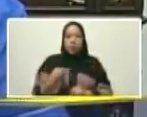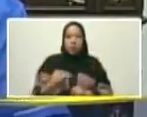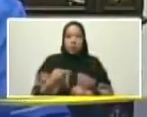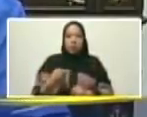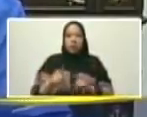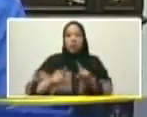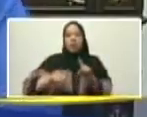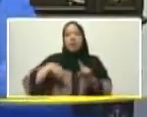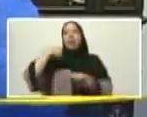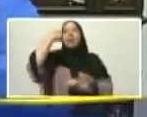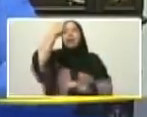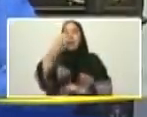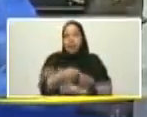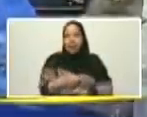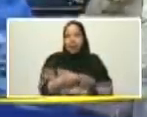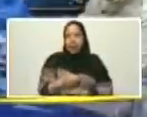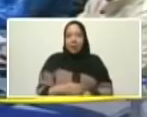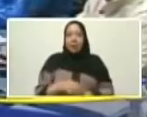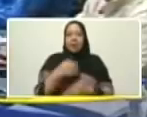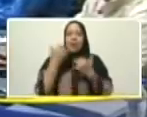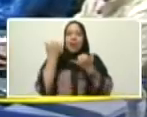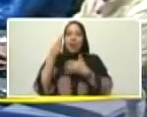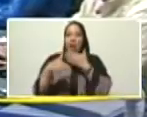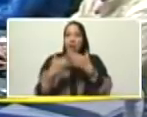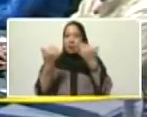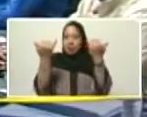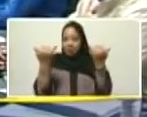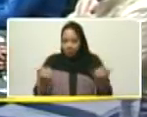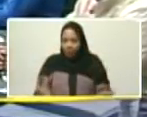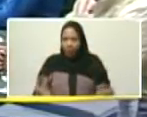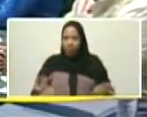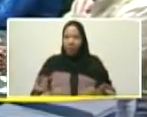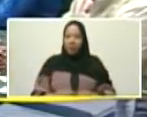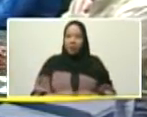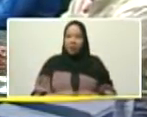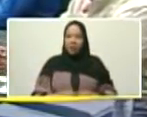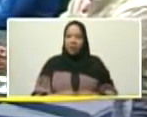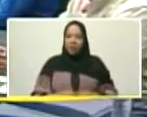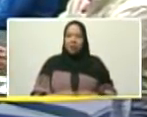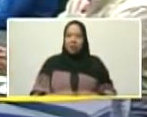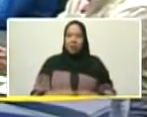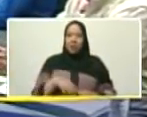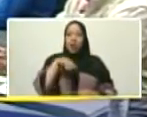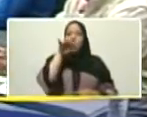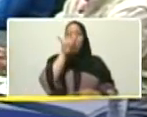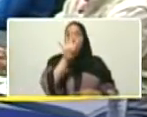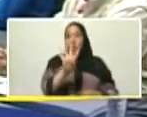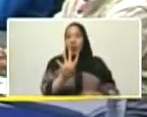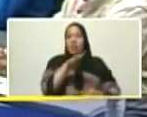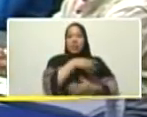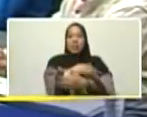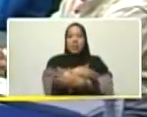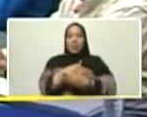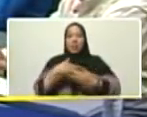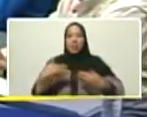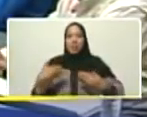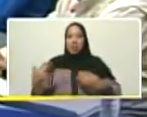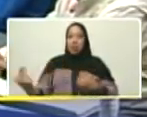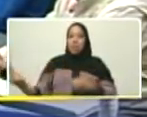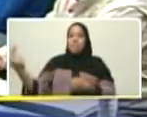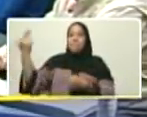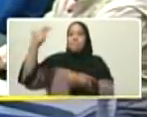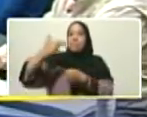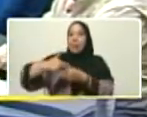hemos llegado cuatro millones de vivienda por el pecho compadre